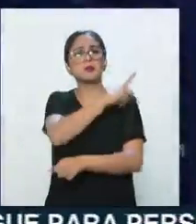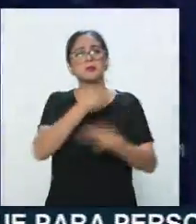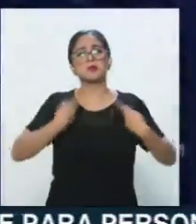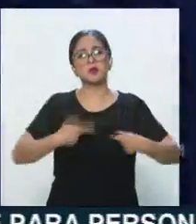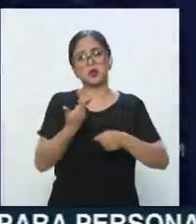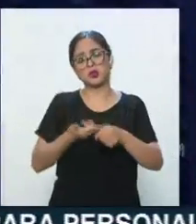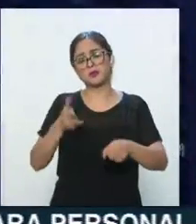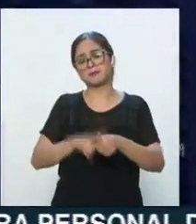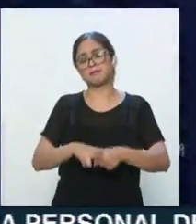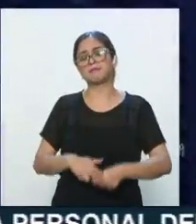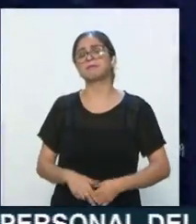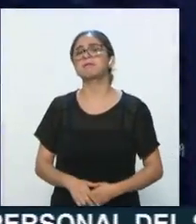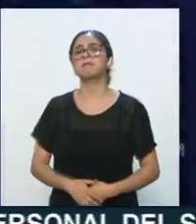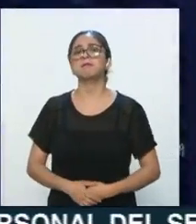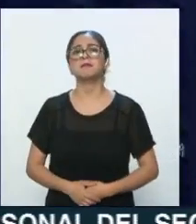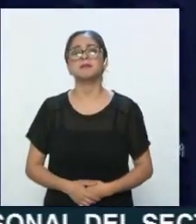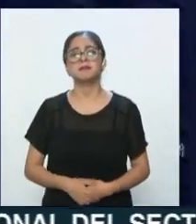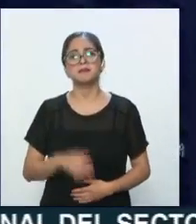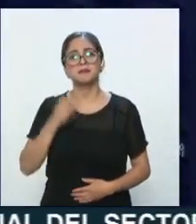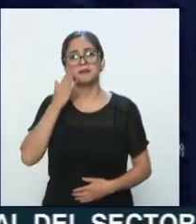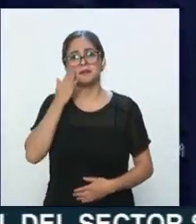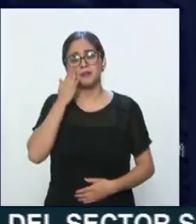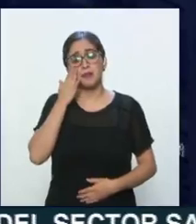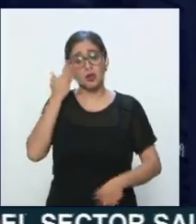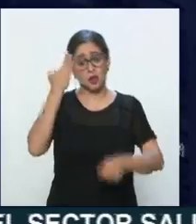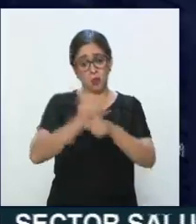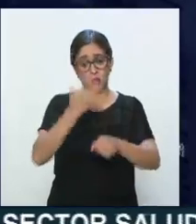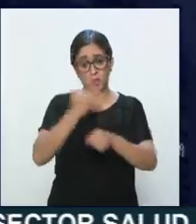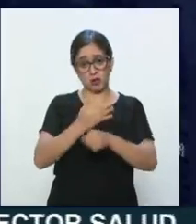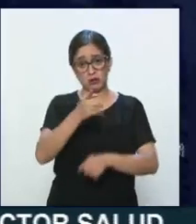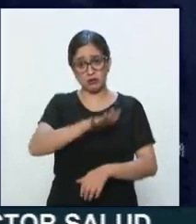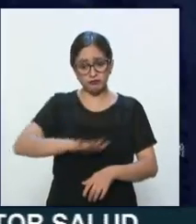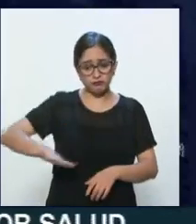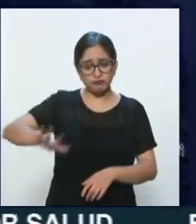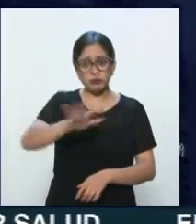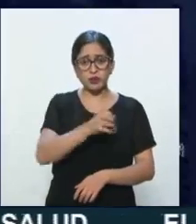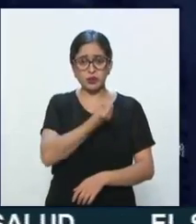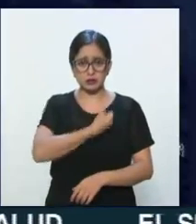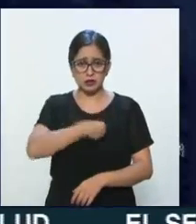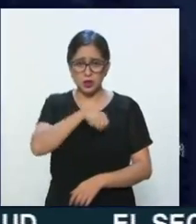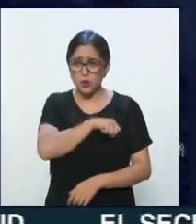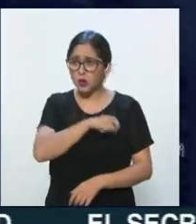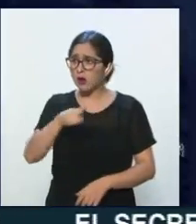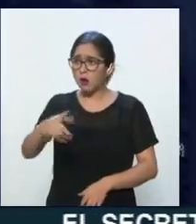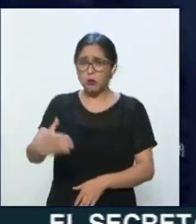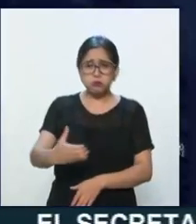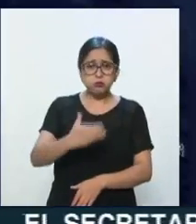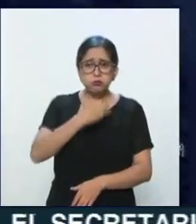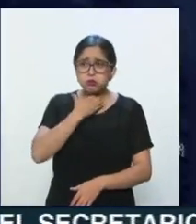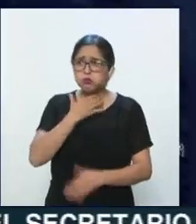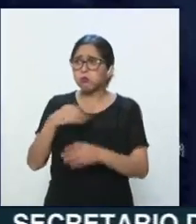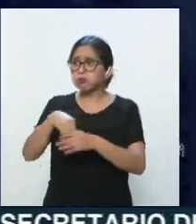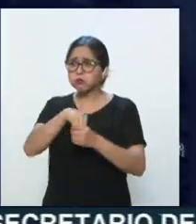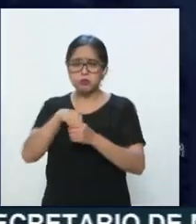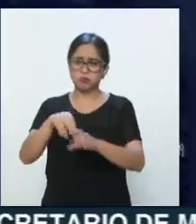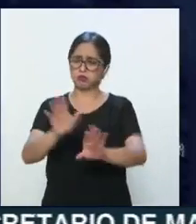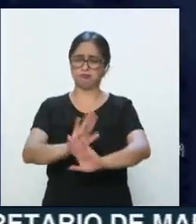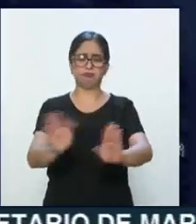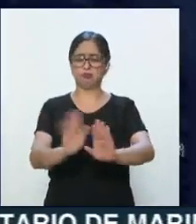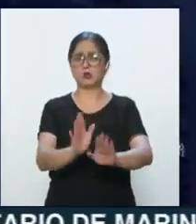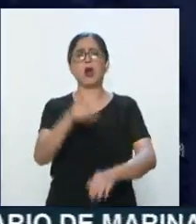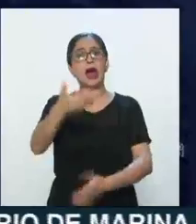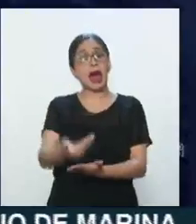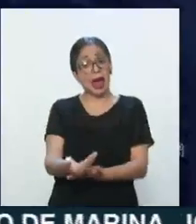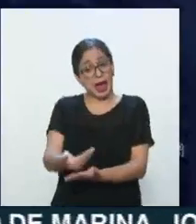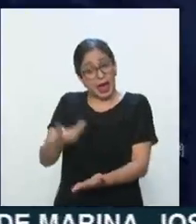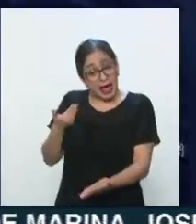El sistema de salud pública de nuestro país no encuentra colapsado, no está colapsado. Y es que antes de que se registrara en